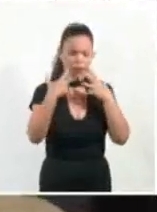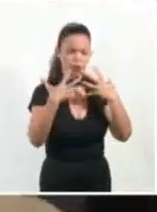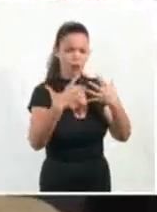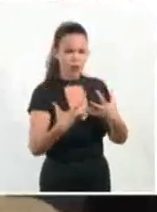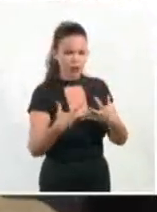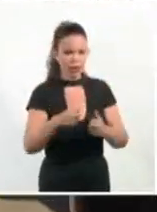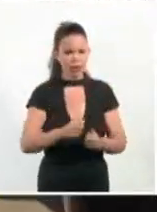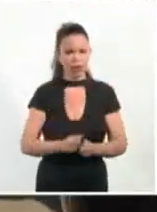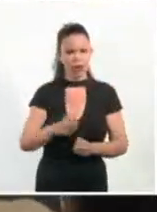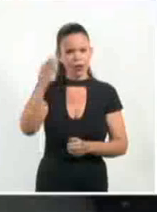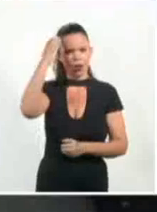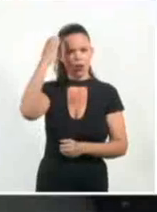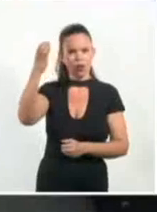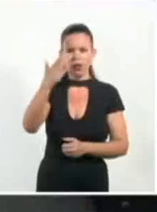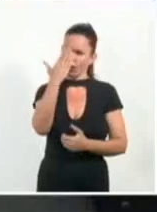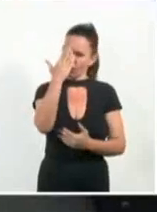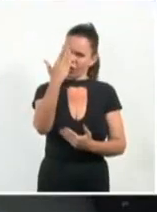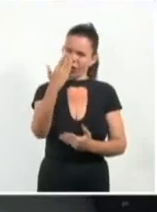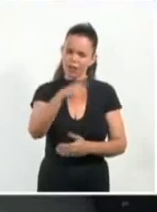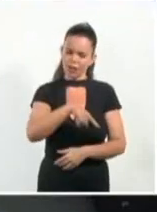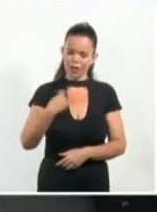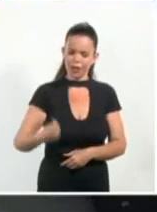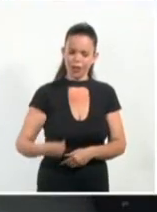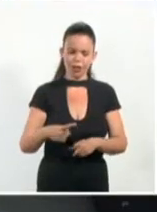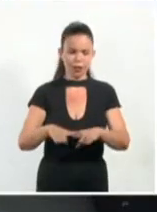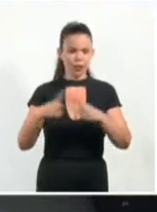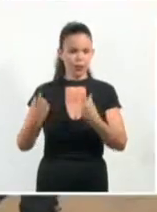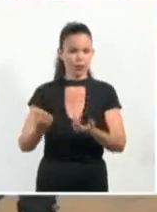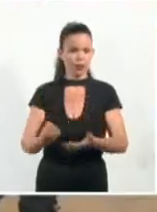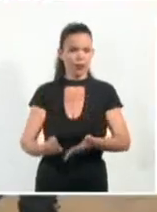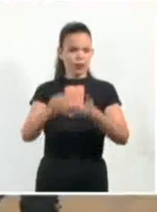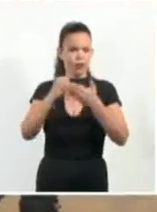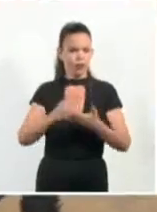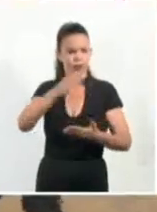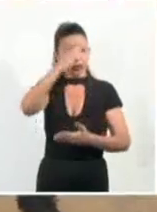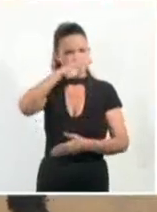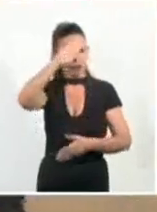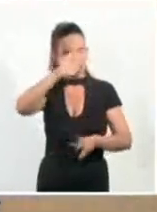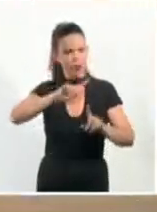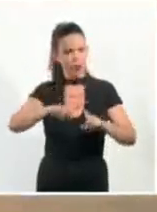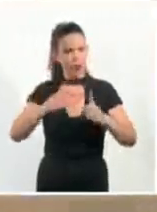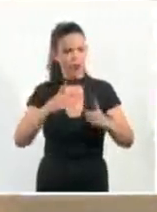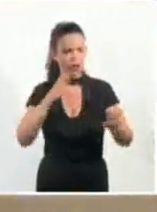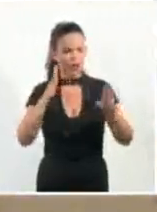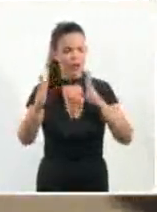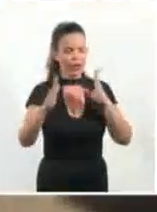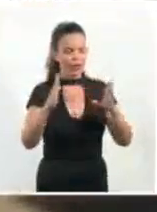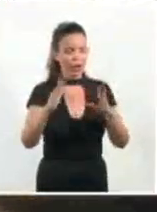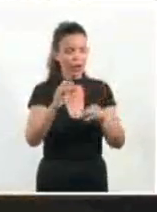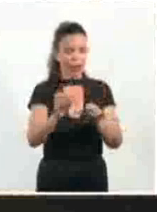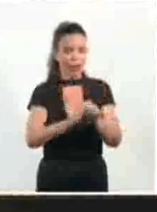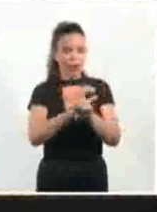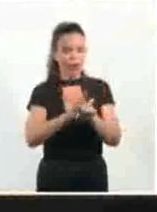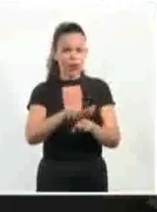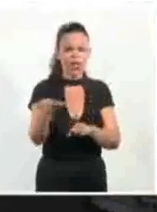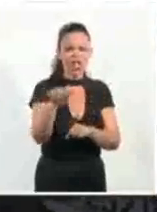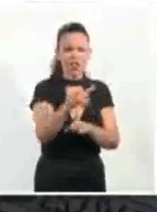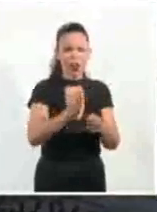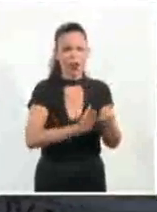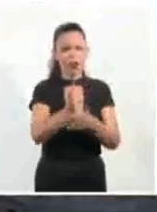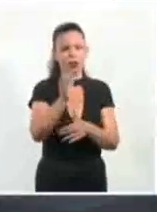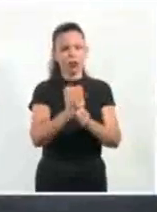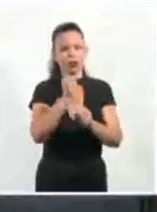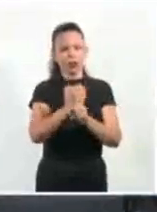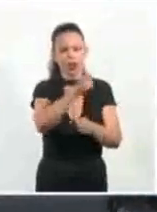república popular china que en medio de la pandemia diseñó y coordinó todo lo referido